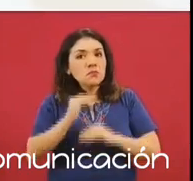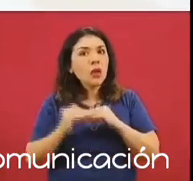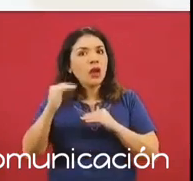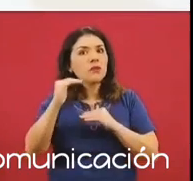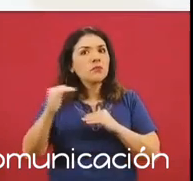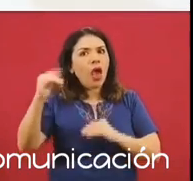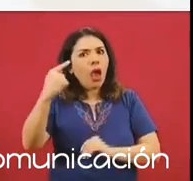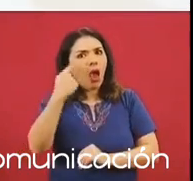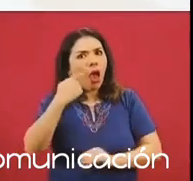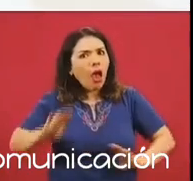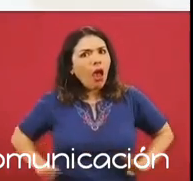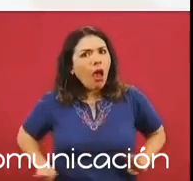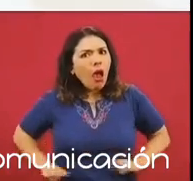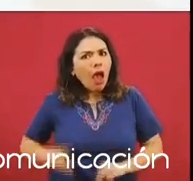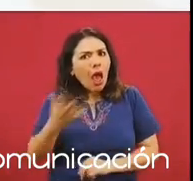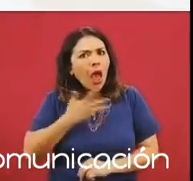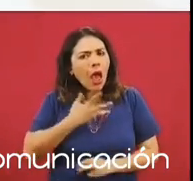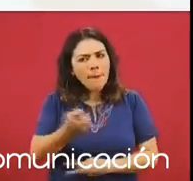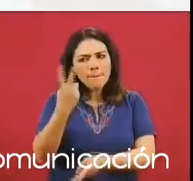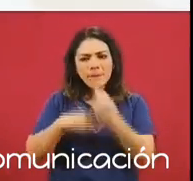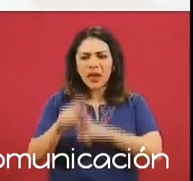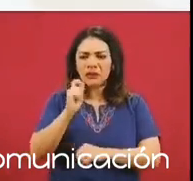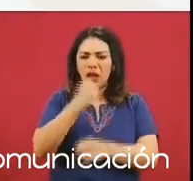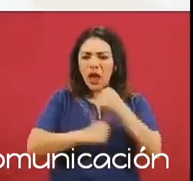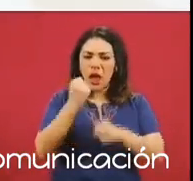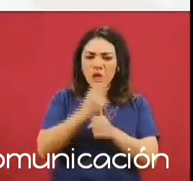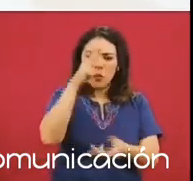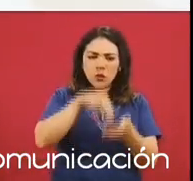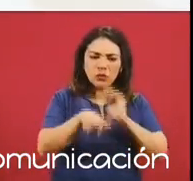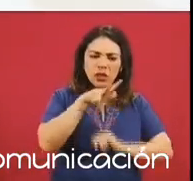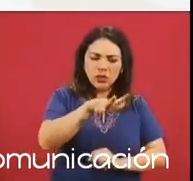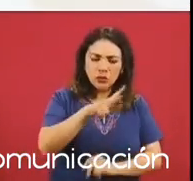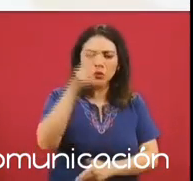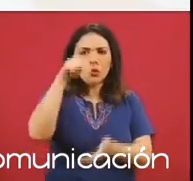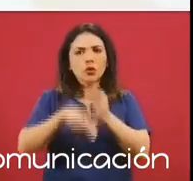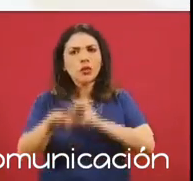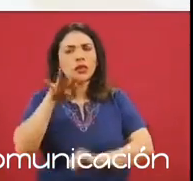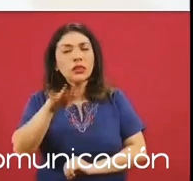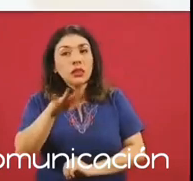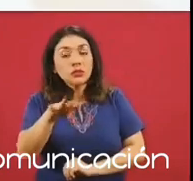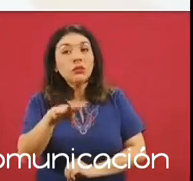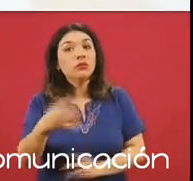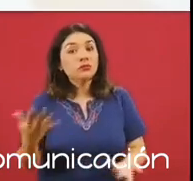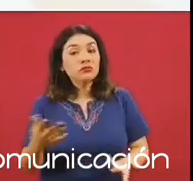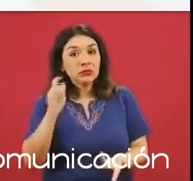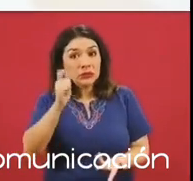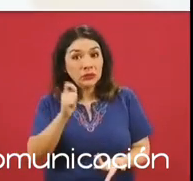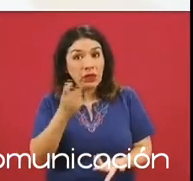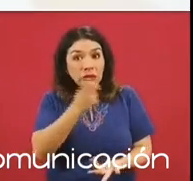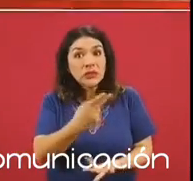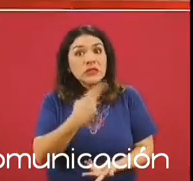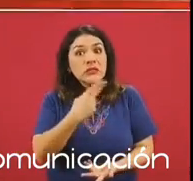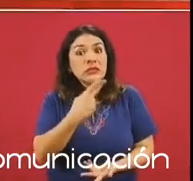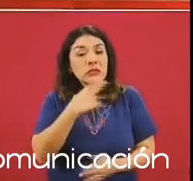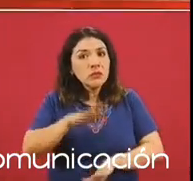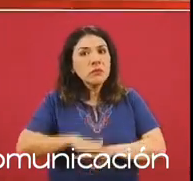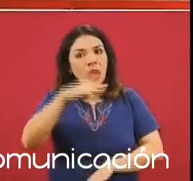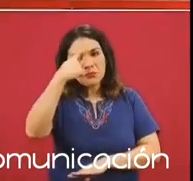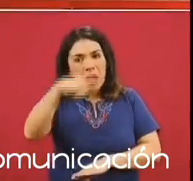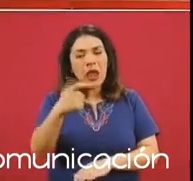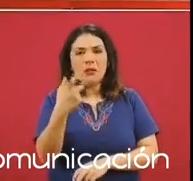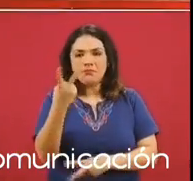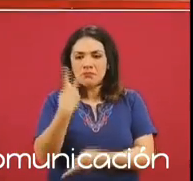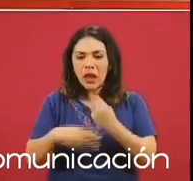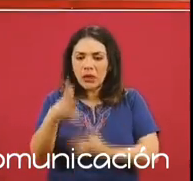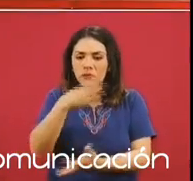se han tenido en 2018 y 2019, no solamente han ayudado en general a recuperar